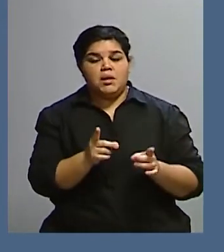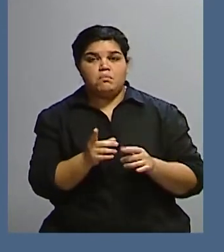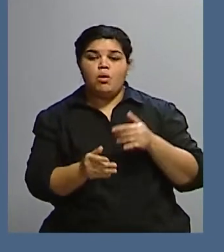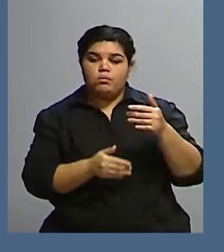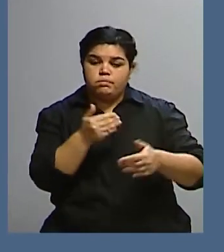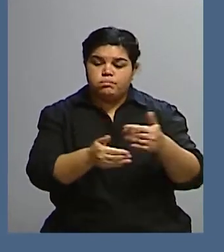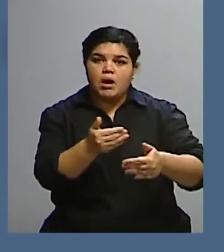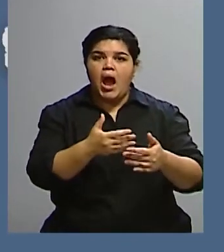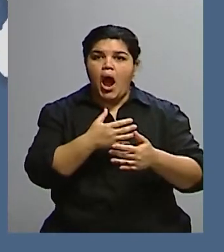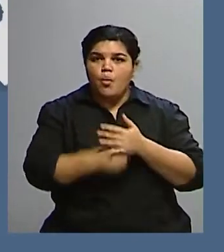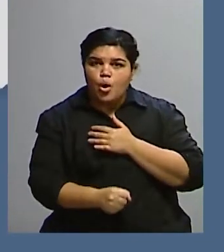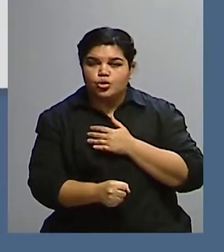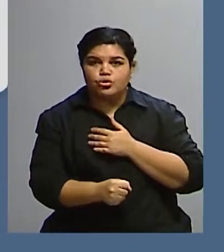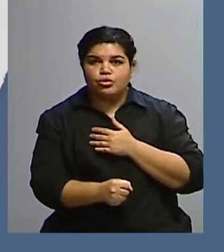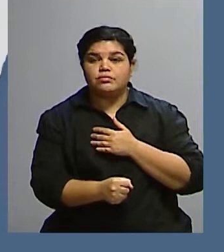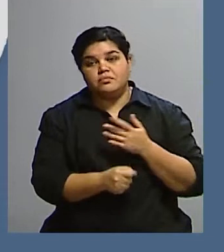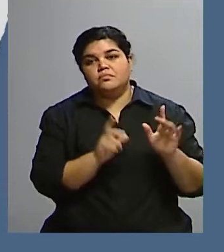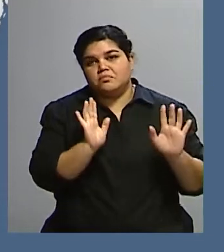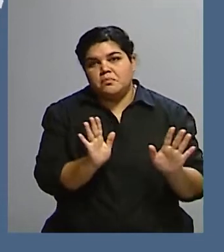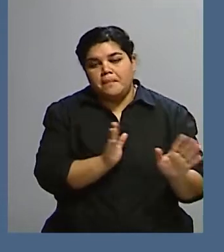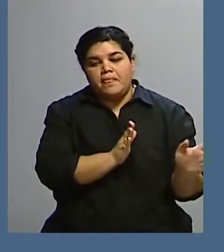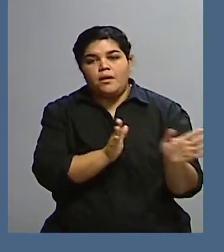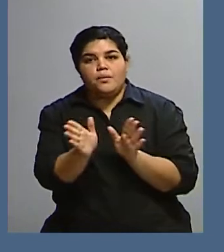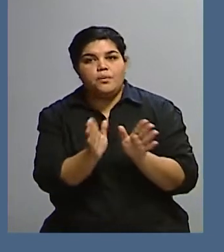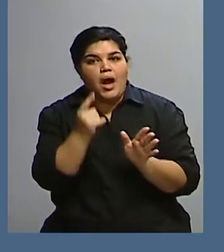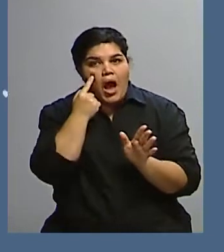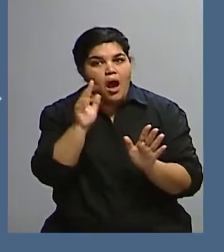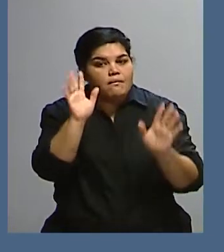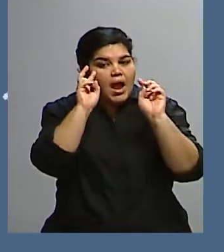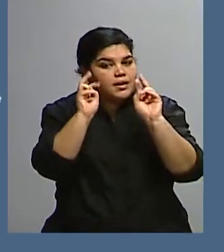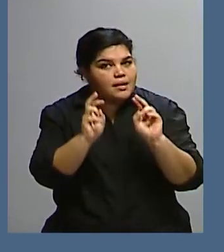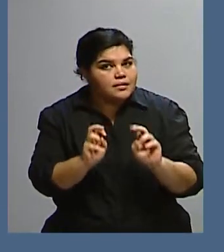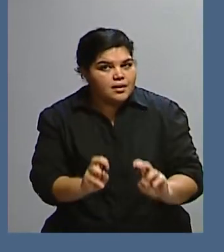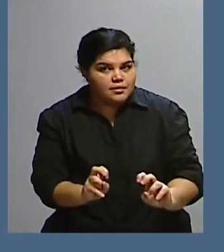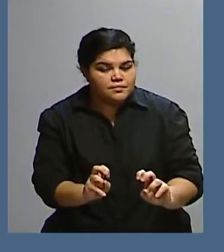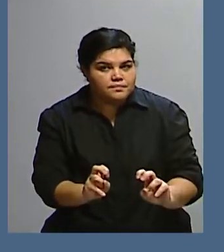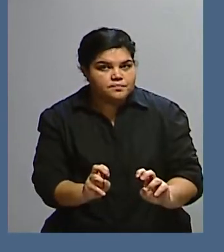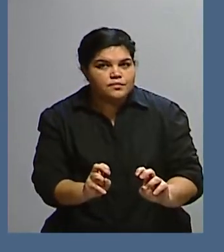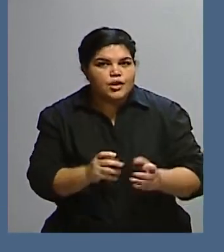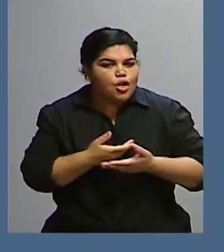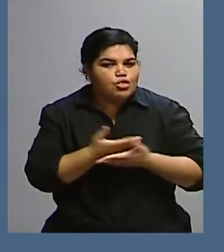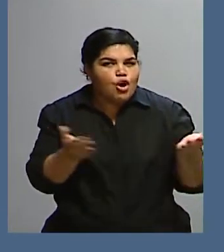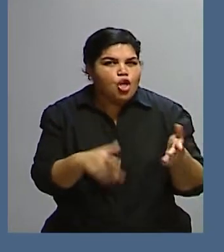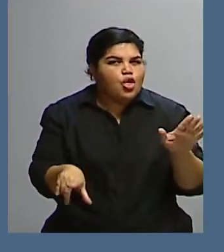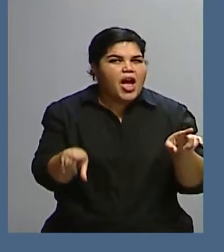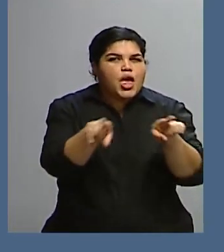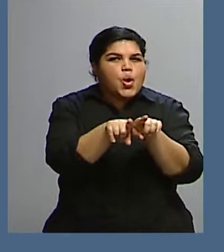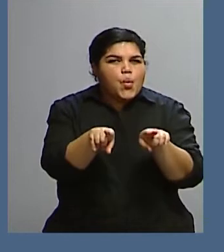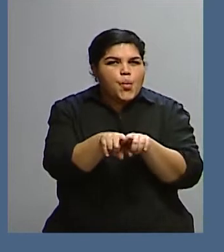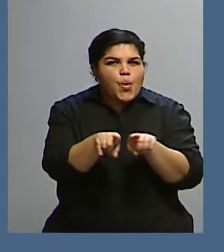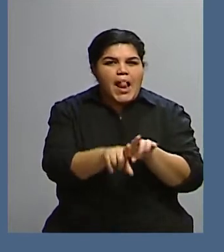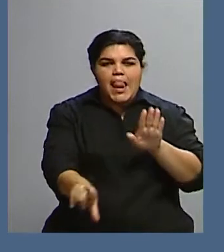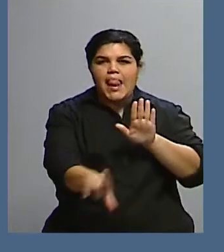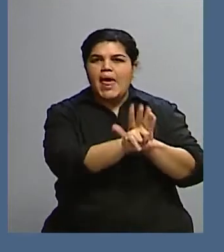procedimiento de aborto. Y ahí habrá también que ver lo siguiente. No todo puede ser legislado por una